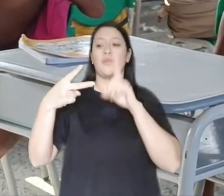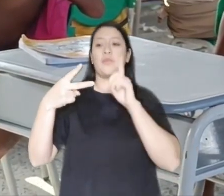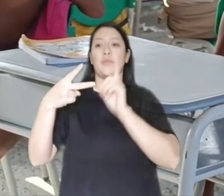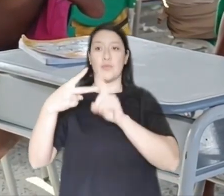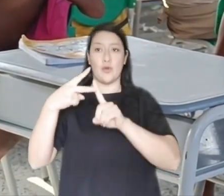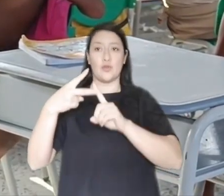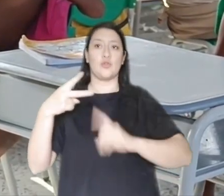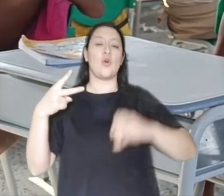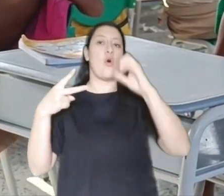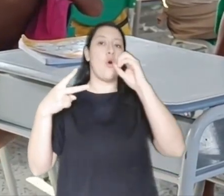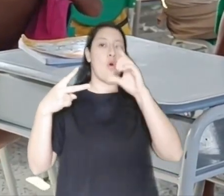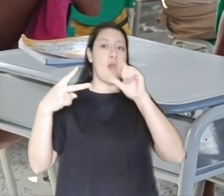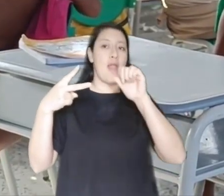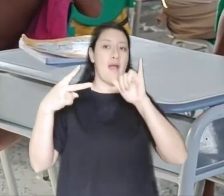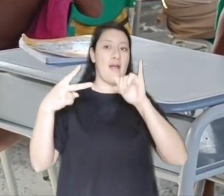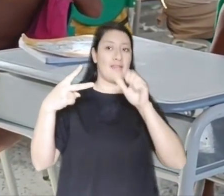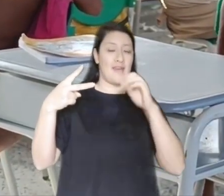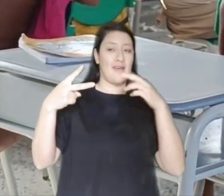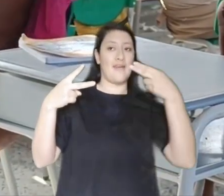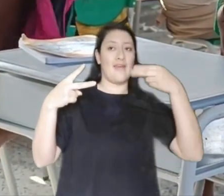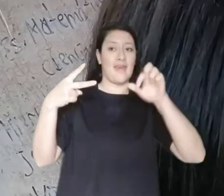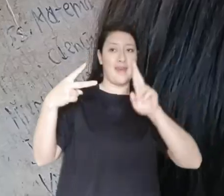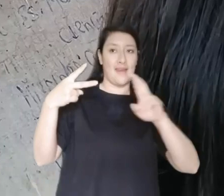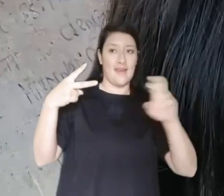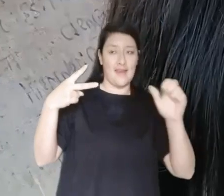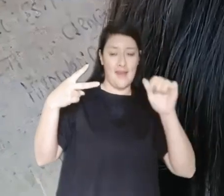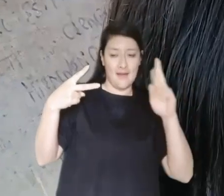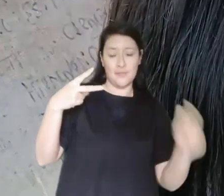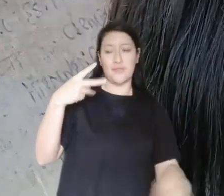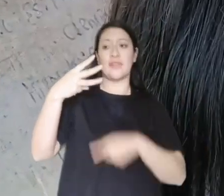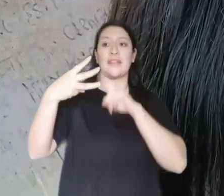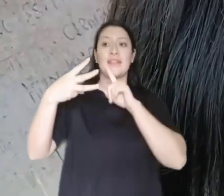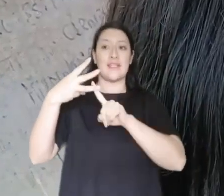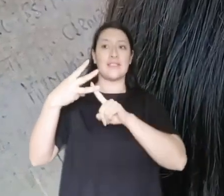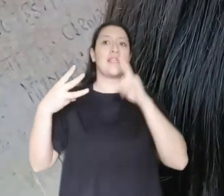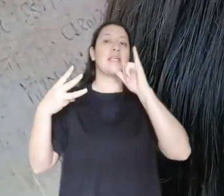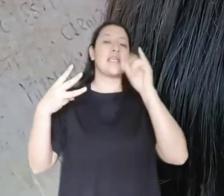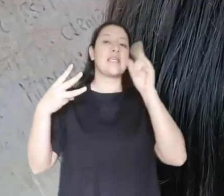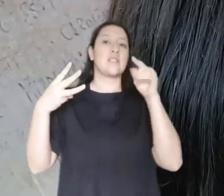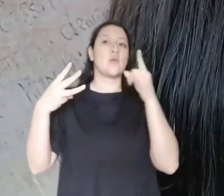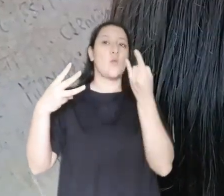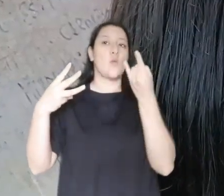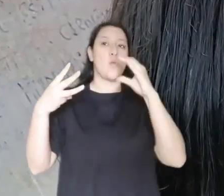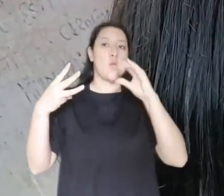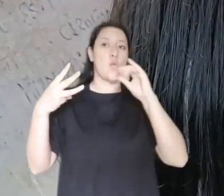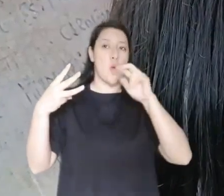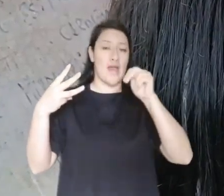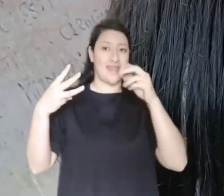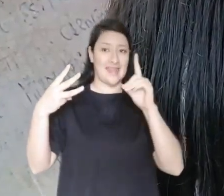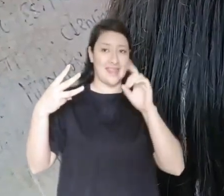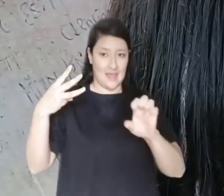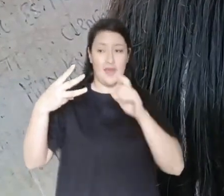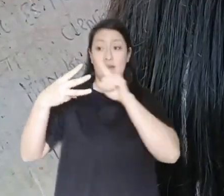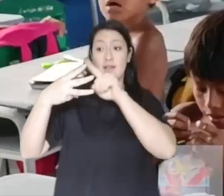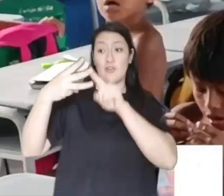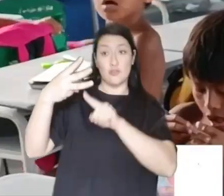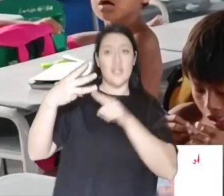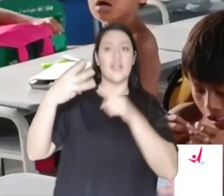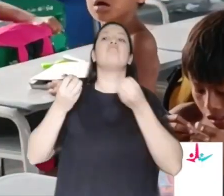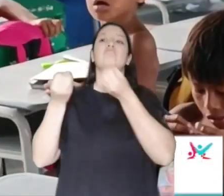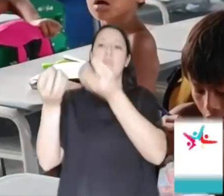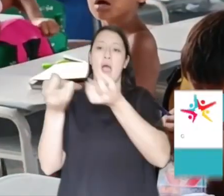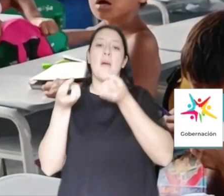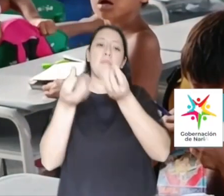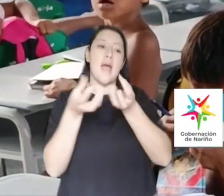en Olaya Herrera y el Centro Educativo Nueva Esperanza en el municipio de Santa Bárbara, Iscuandé. La comunidad en este momento está